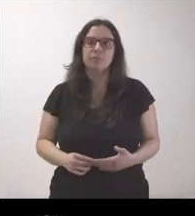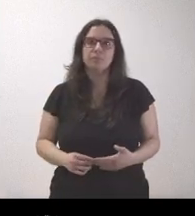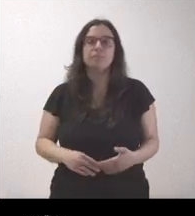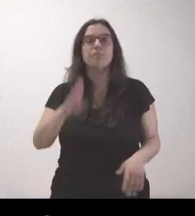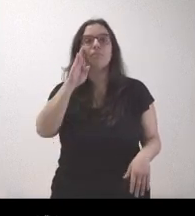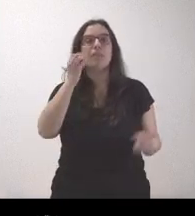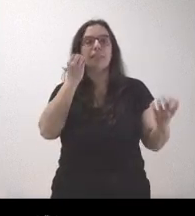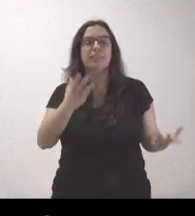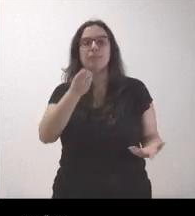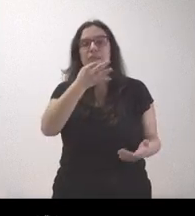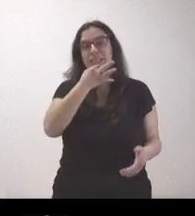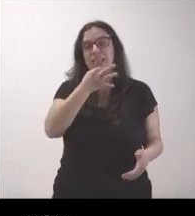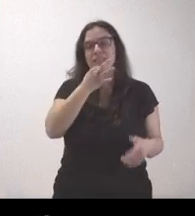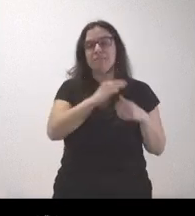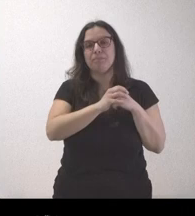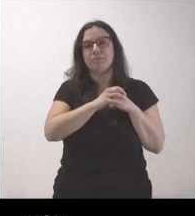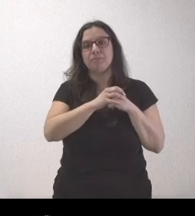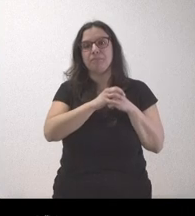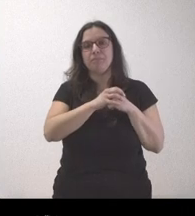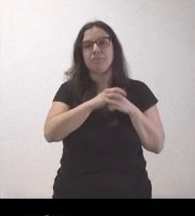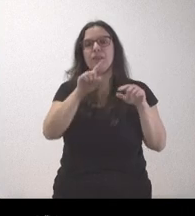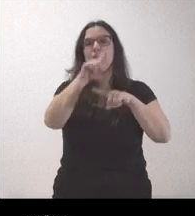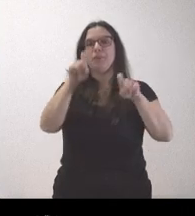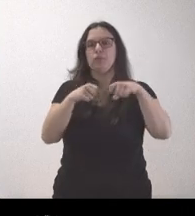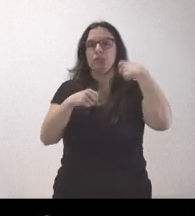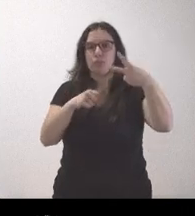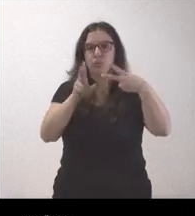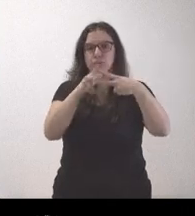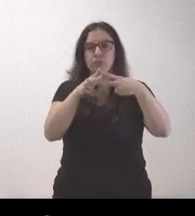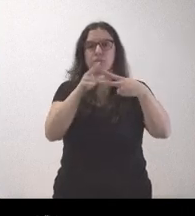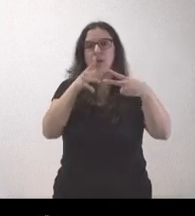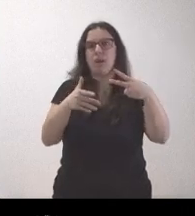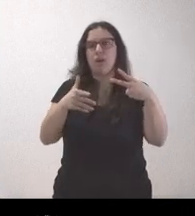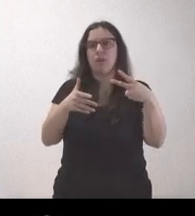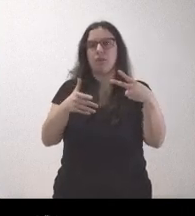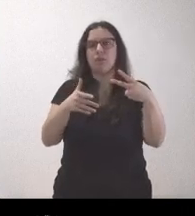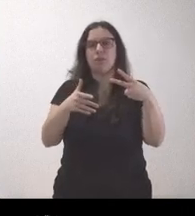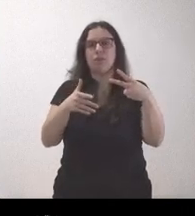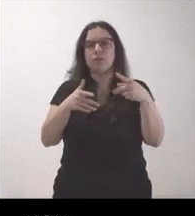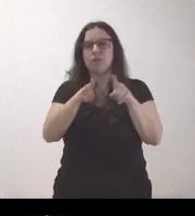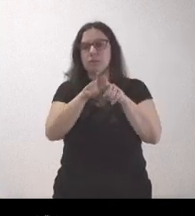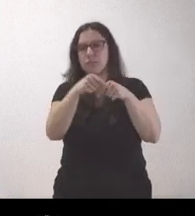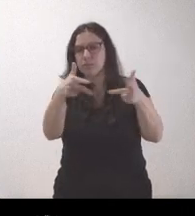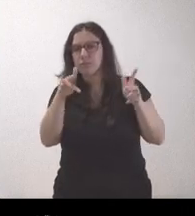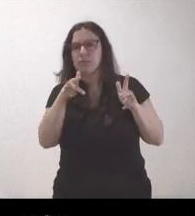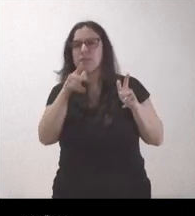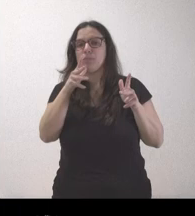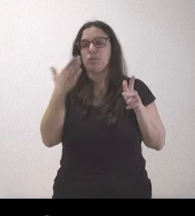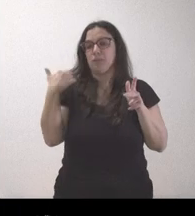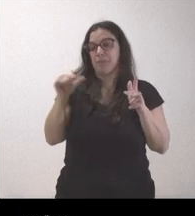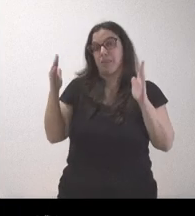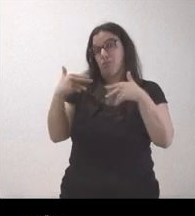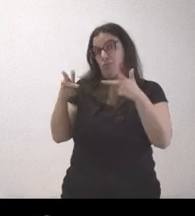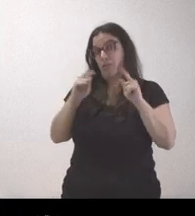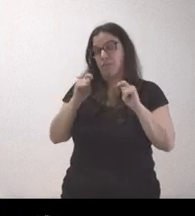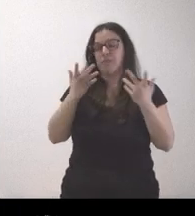Hola, ¿qué tal? Buenas tardes. Dos preguntas que en la actualidad nos ha acumulado para esta rueda de prensa, puesto que no hubo la semana pasada. En primer lugar,